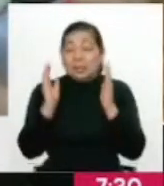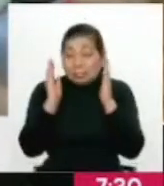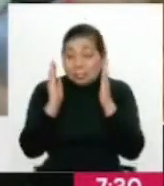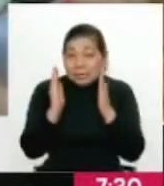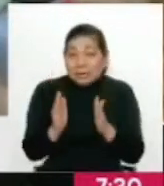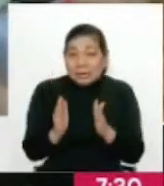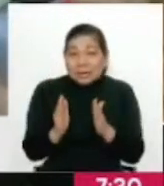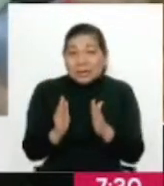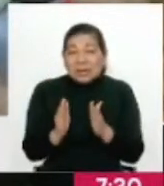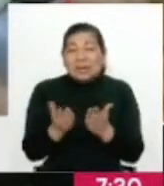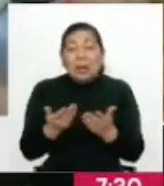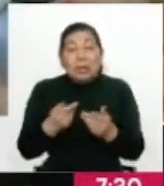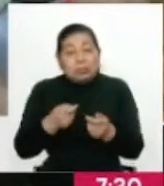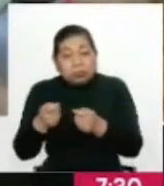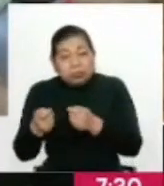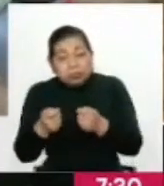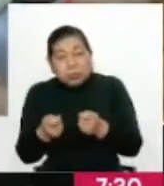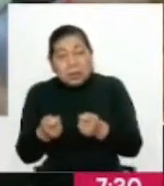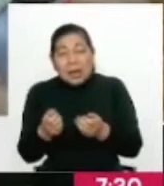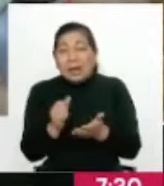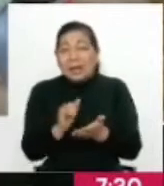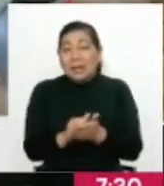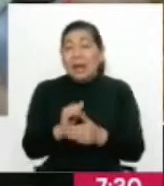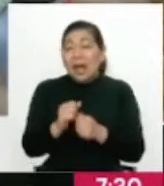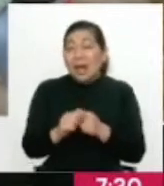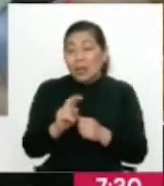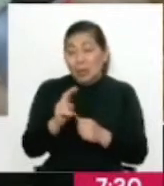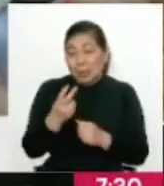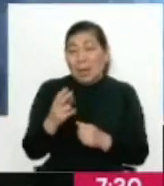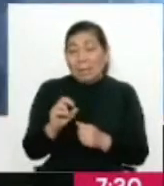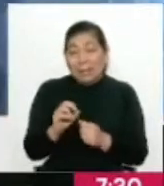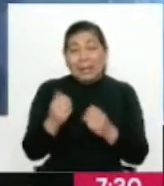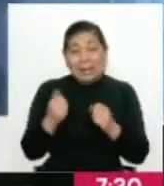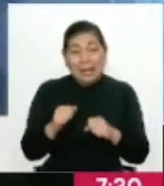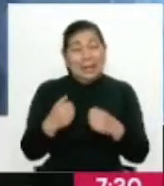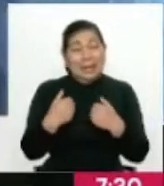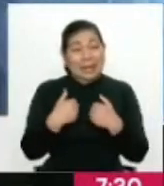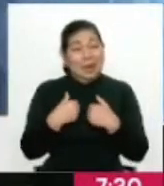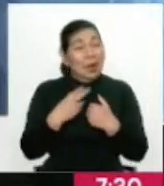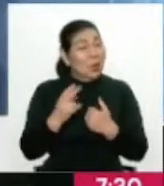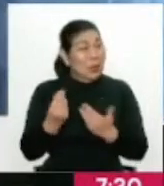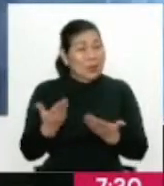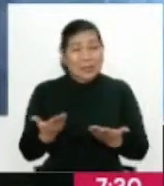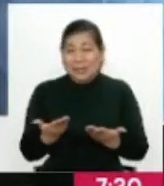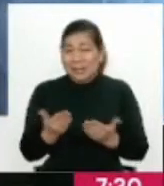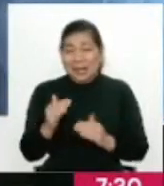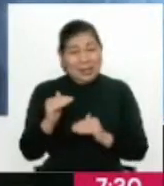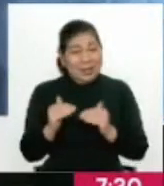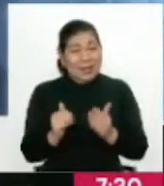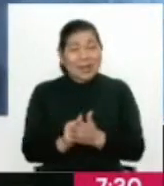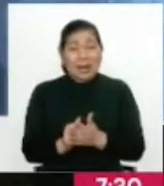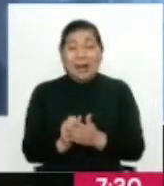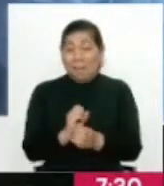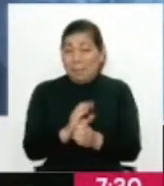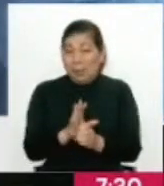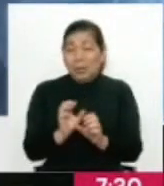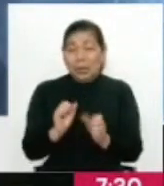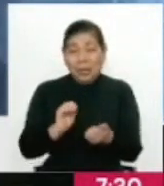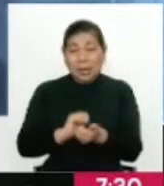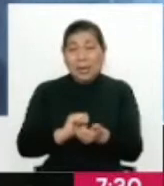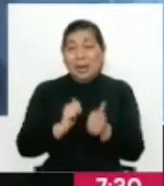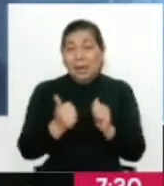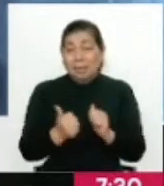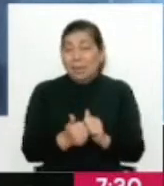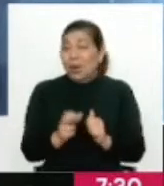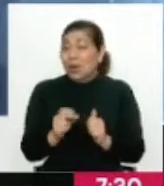concentrarse en hacer testeo, rastreo, aquello que el 2020 pedíamos, y esto no es incongruente, simplemente que la pandemia cambió,